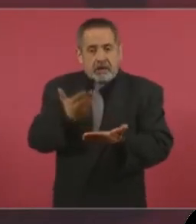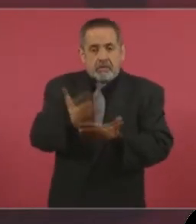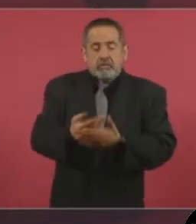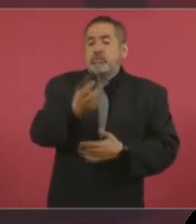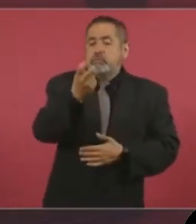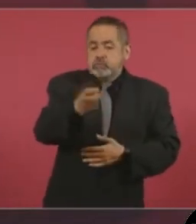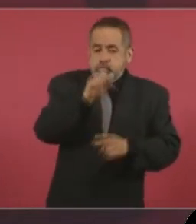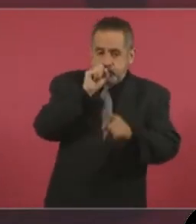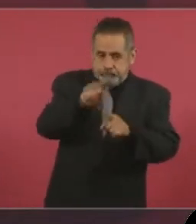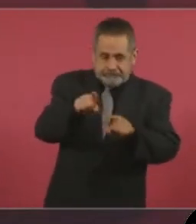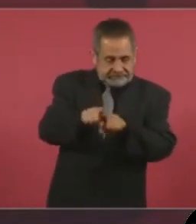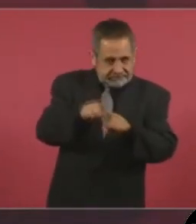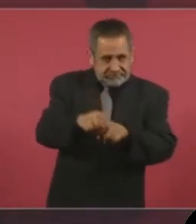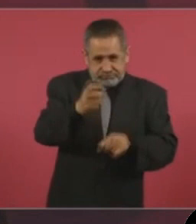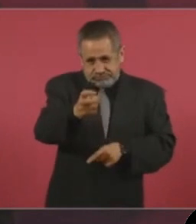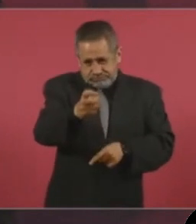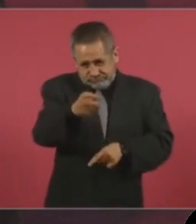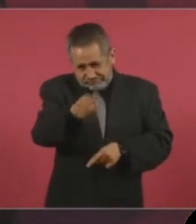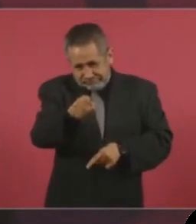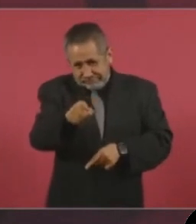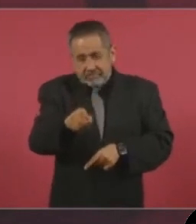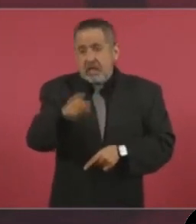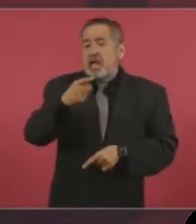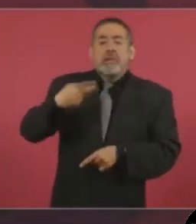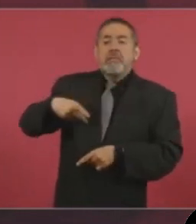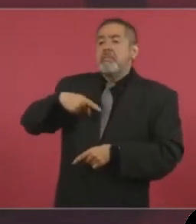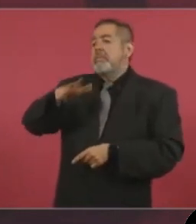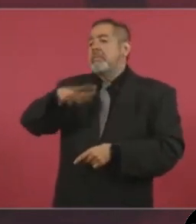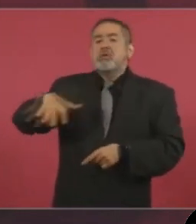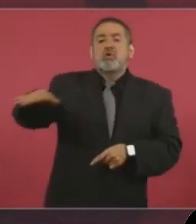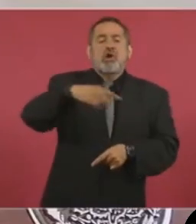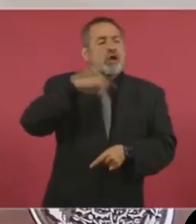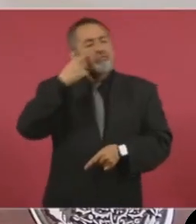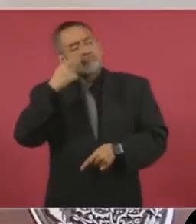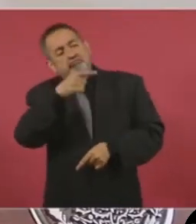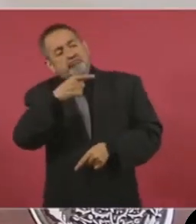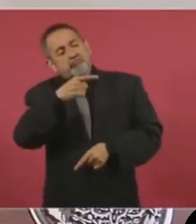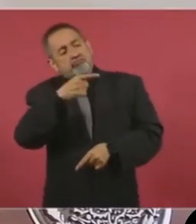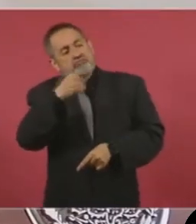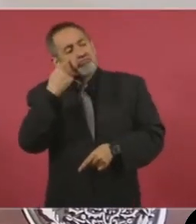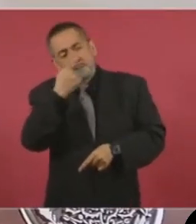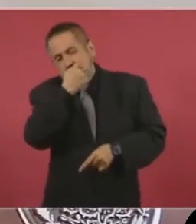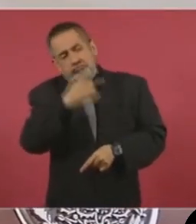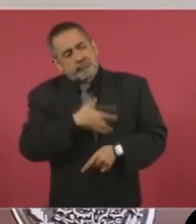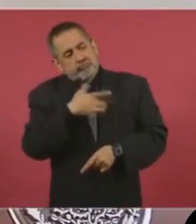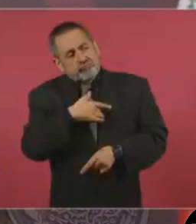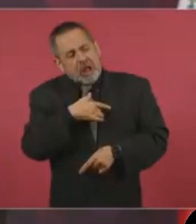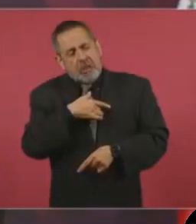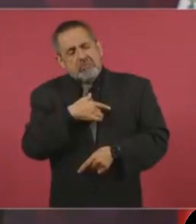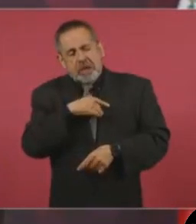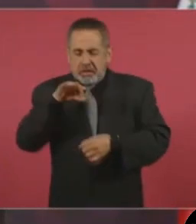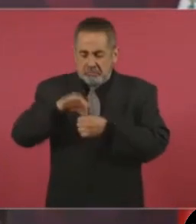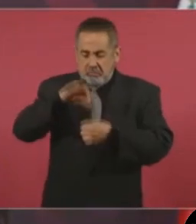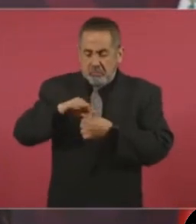tipo de… que la gente elija, que el pueblo elija a los jueces, a los magistrados, a los